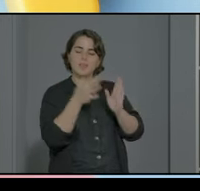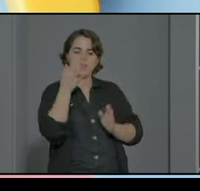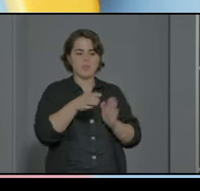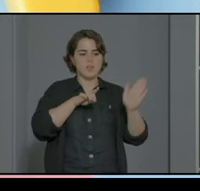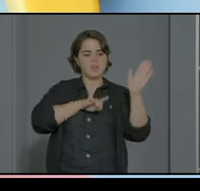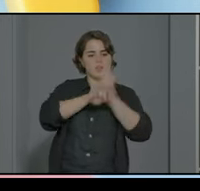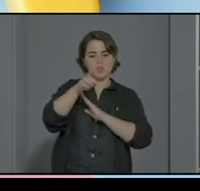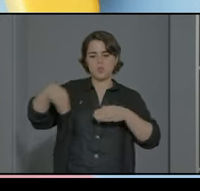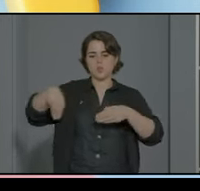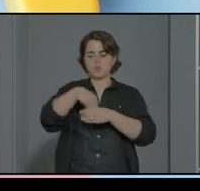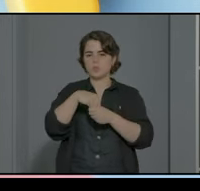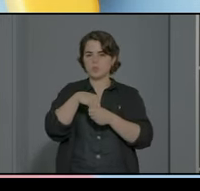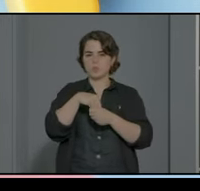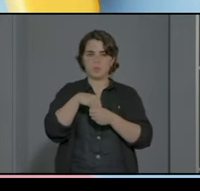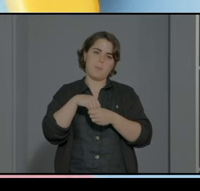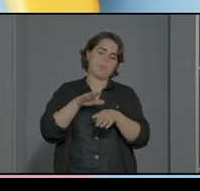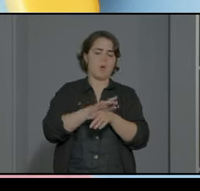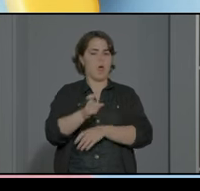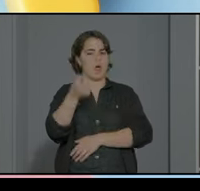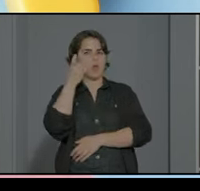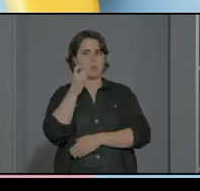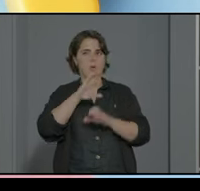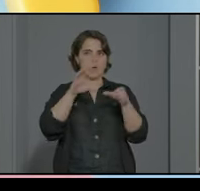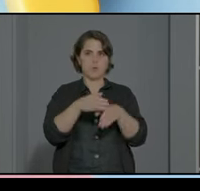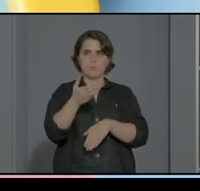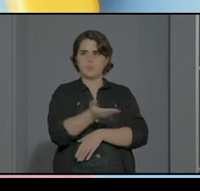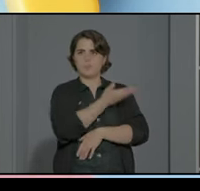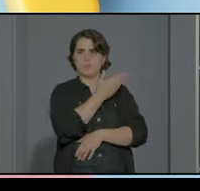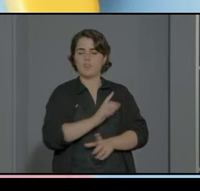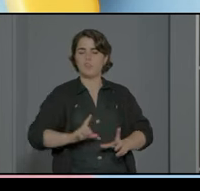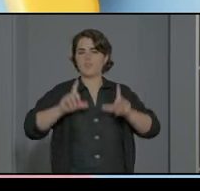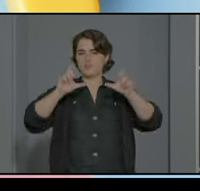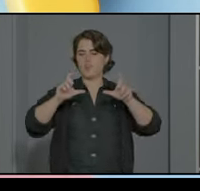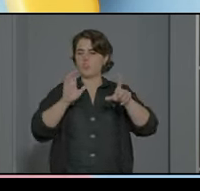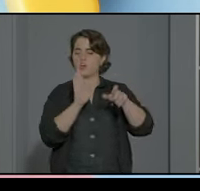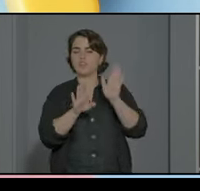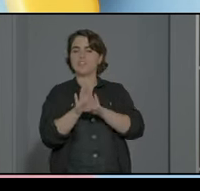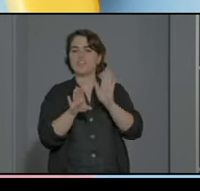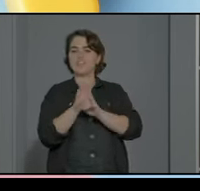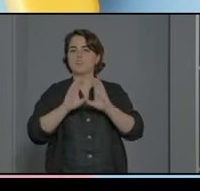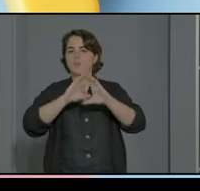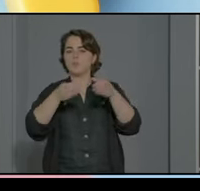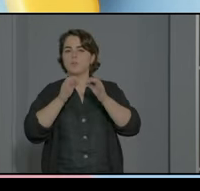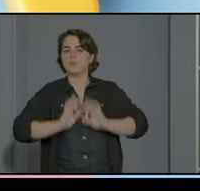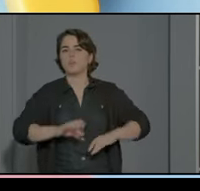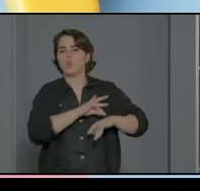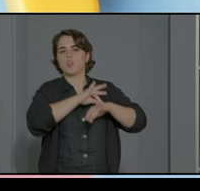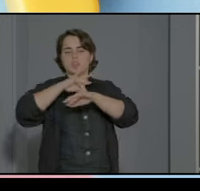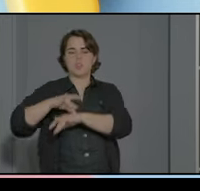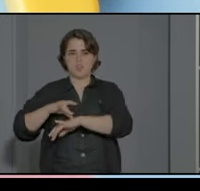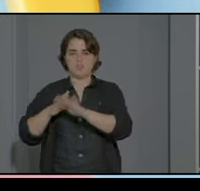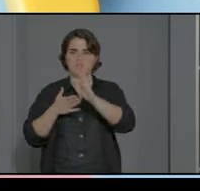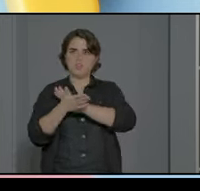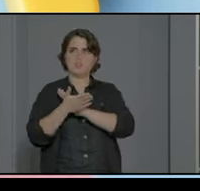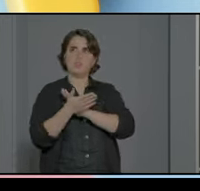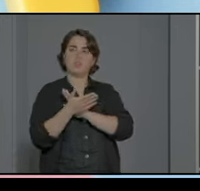de nuestro alumnado este es nuestro equipo la foto de la derecha es mi equipo de orientación ¿vale? el cual está